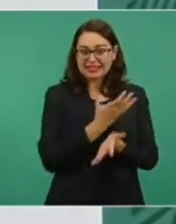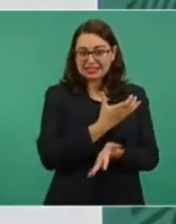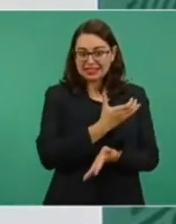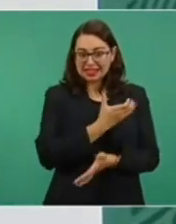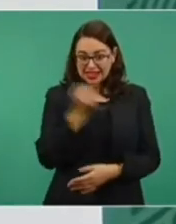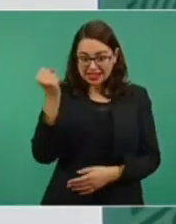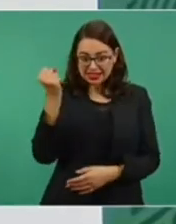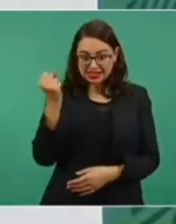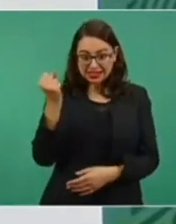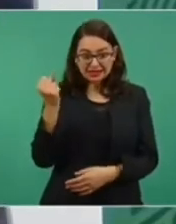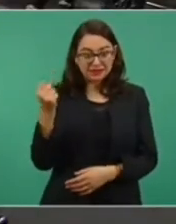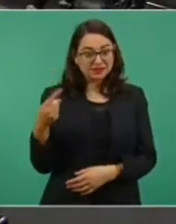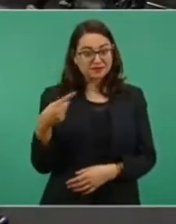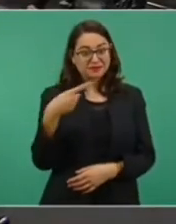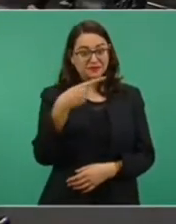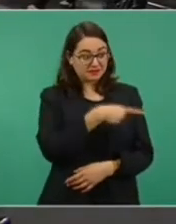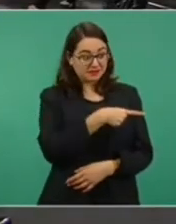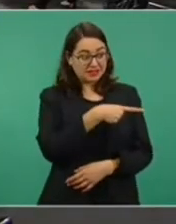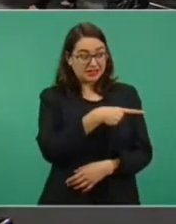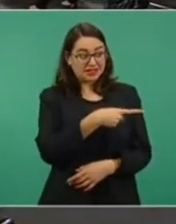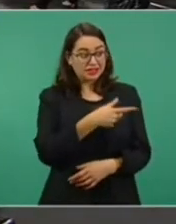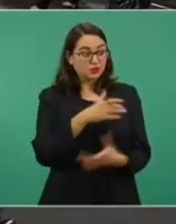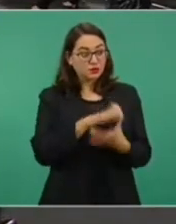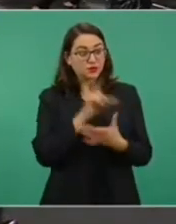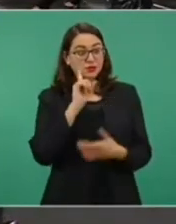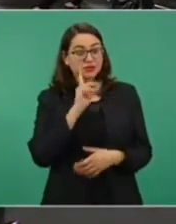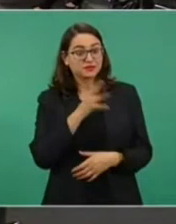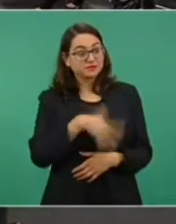y se envuelve en la bandera.